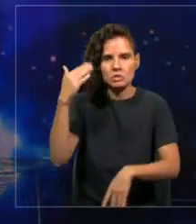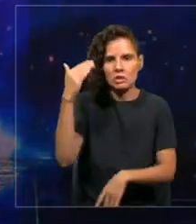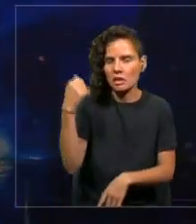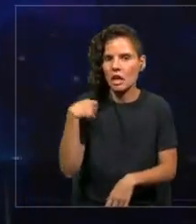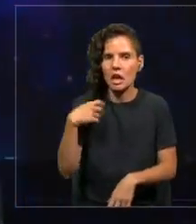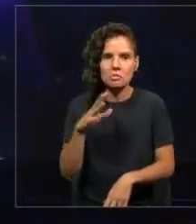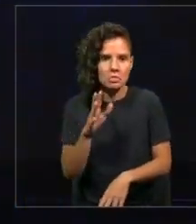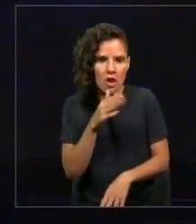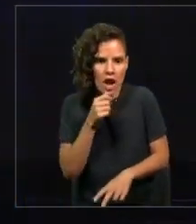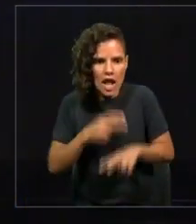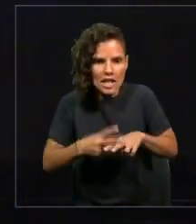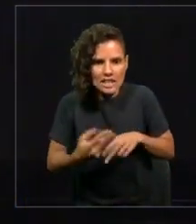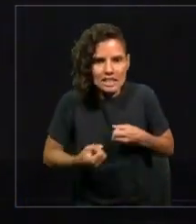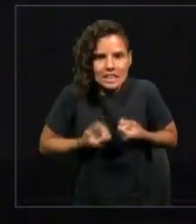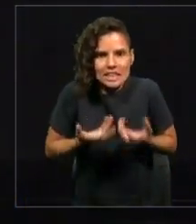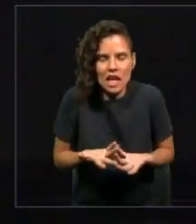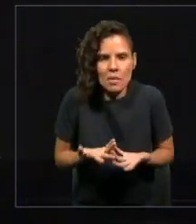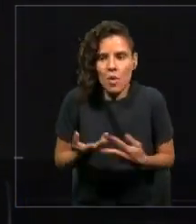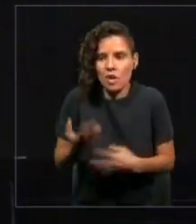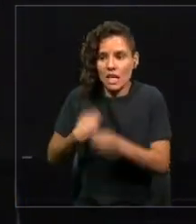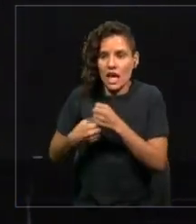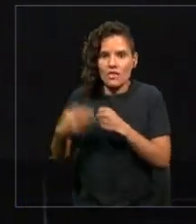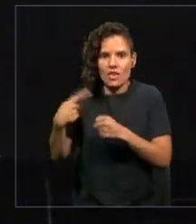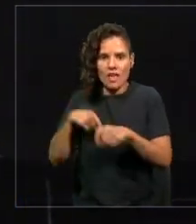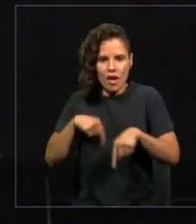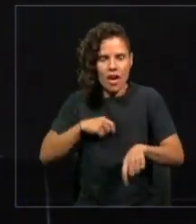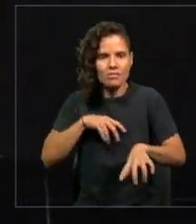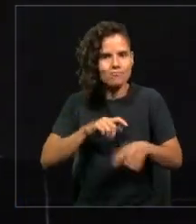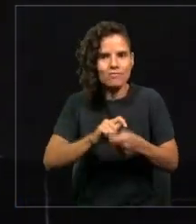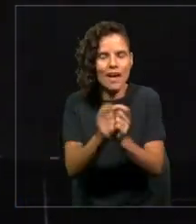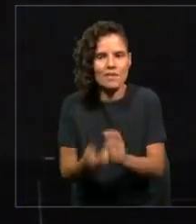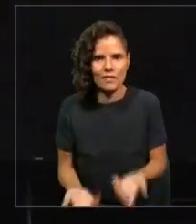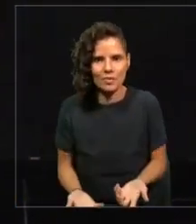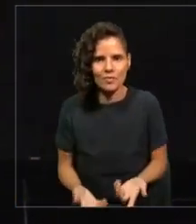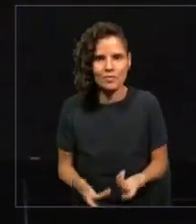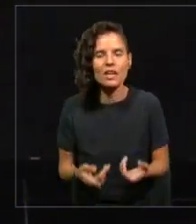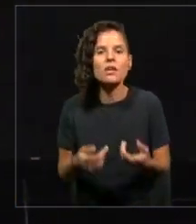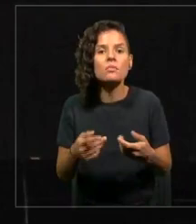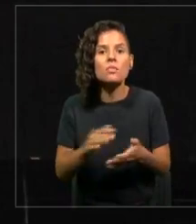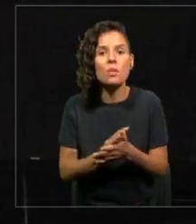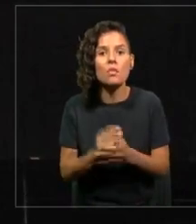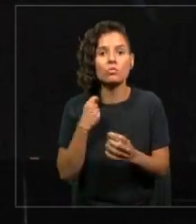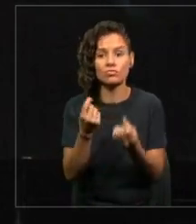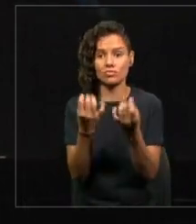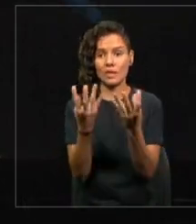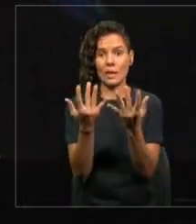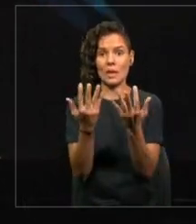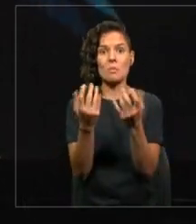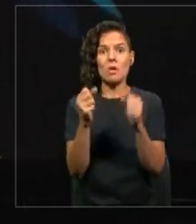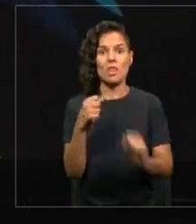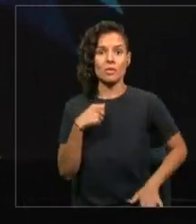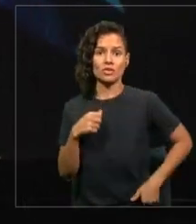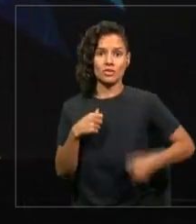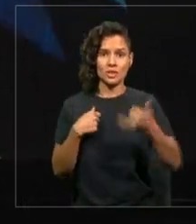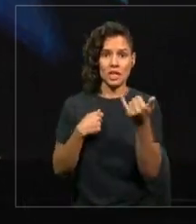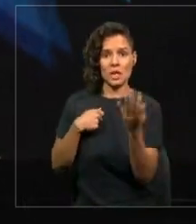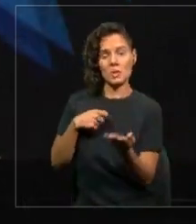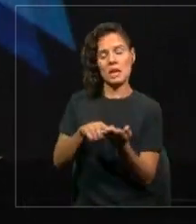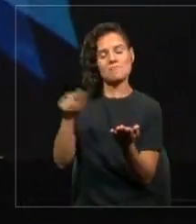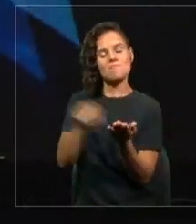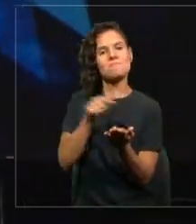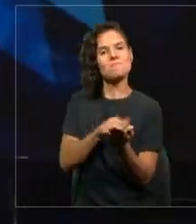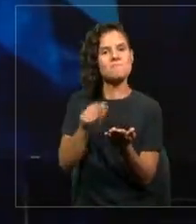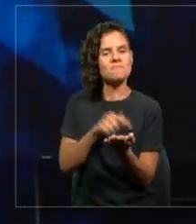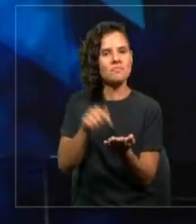hacíamos hace unos años han cambiado. Tenemos acceso en nuestros dedos al celular que nos